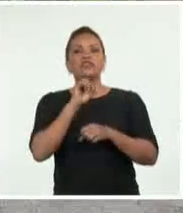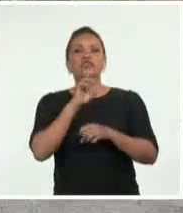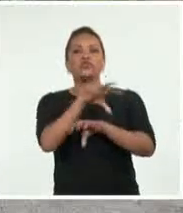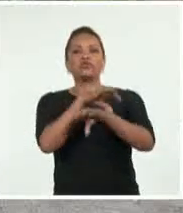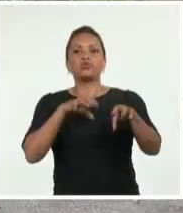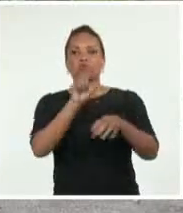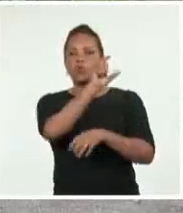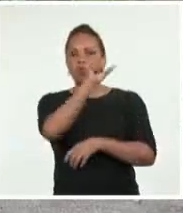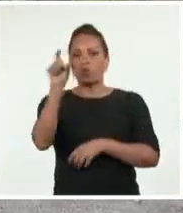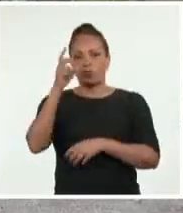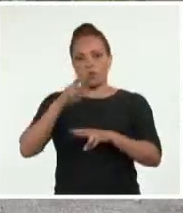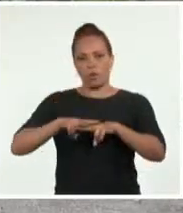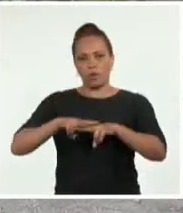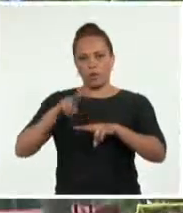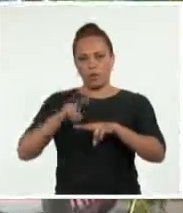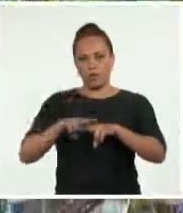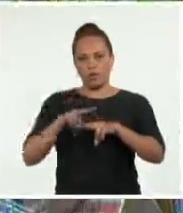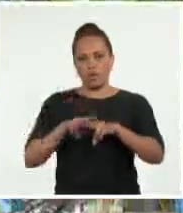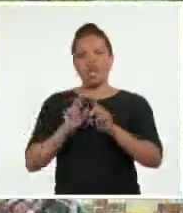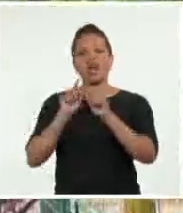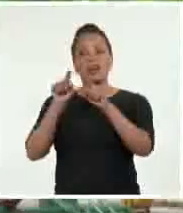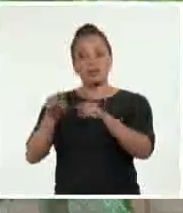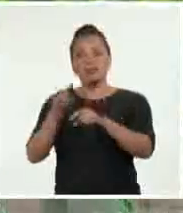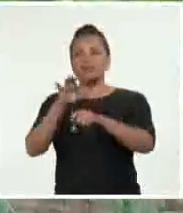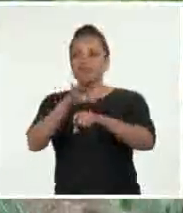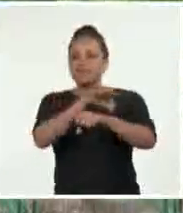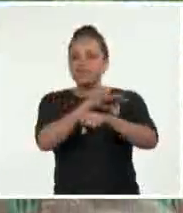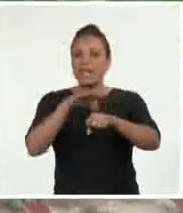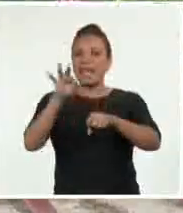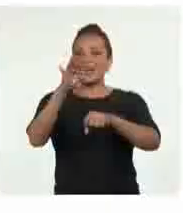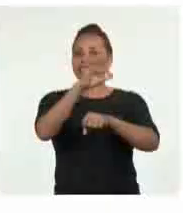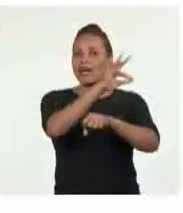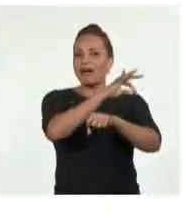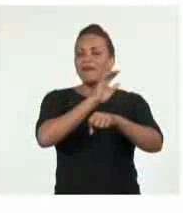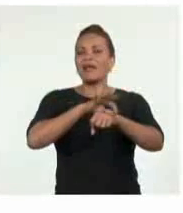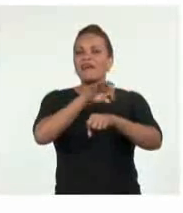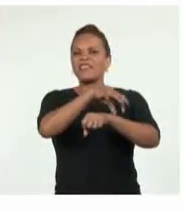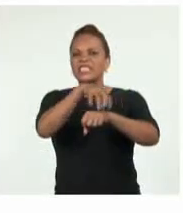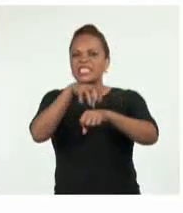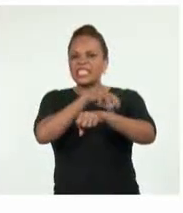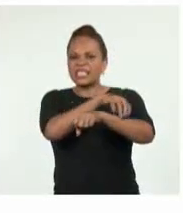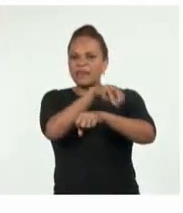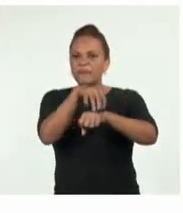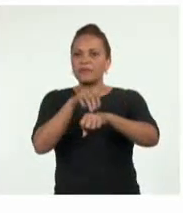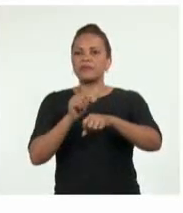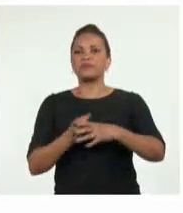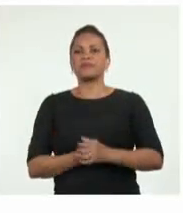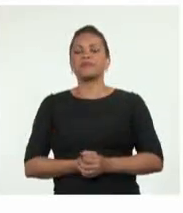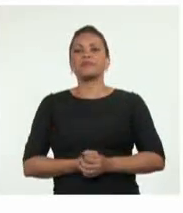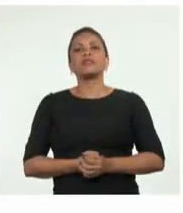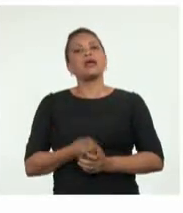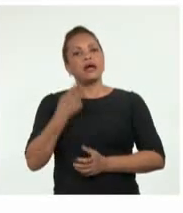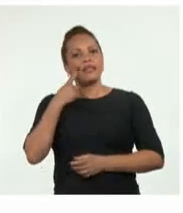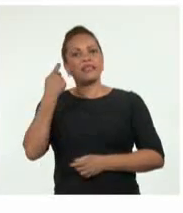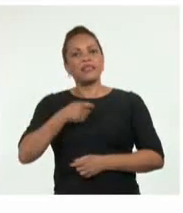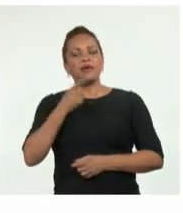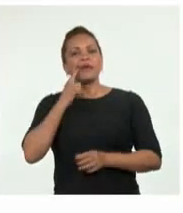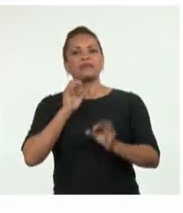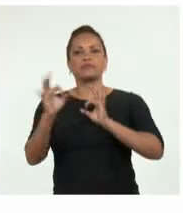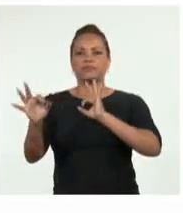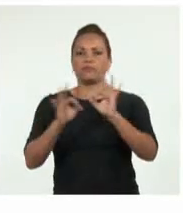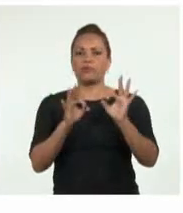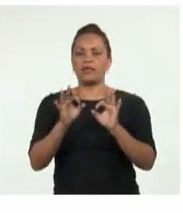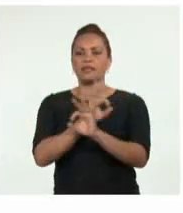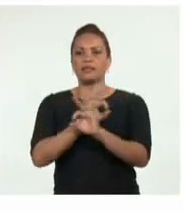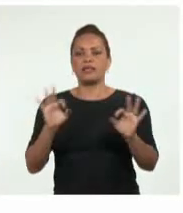general del CENASA, Cristóbal Arredondo, agregó que se implementan las medidas sanitarias correspondientes para la contención, que